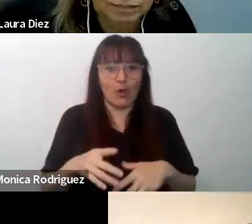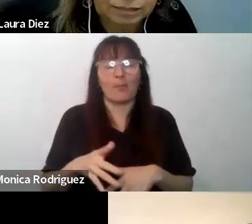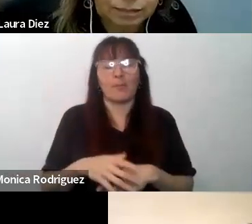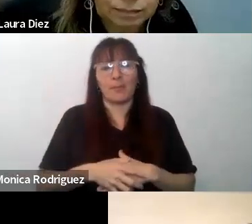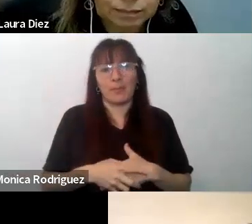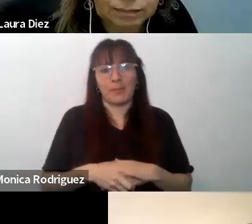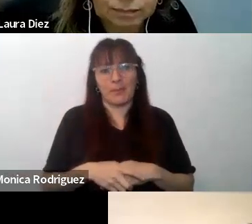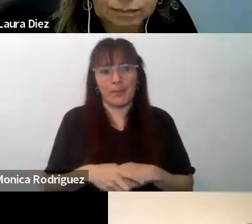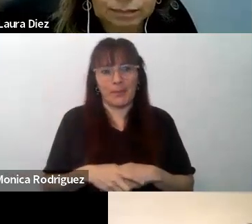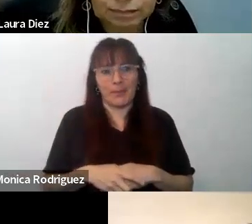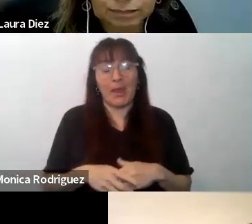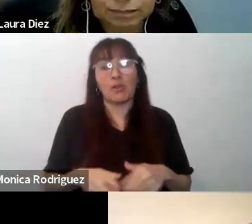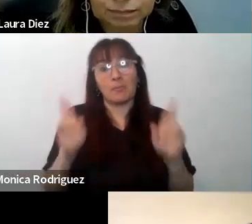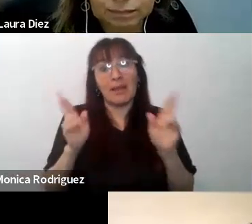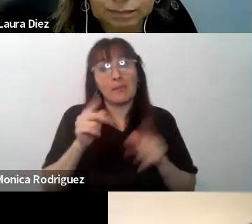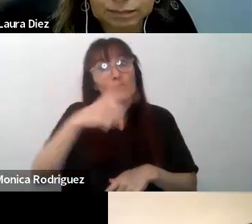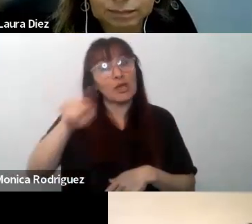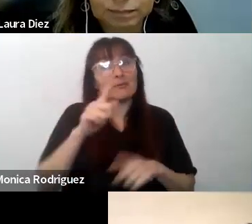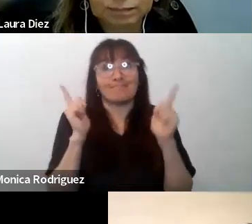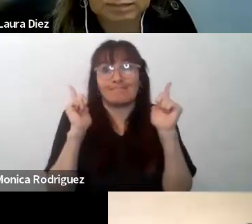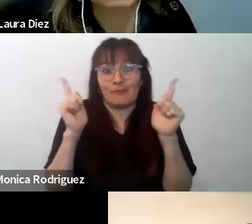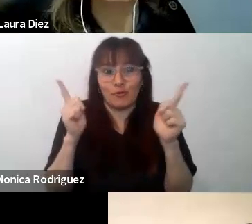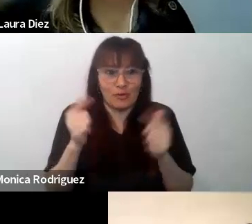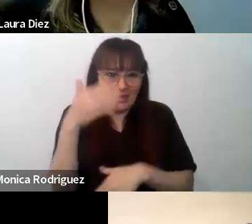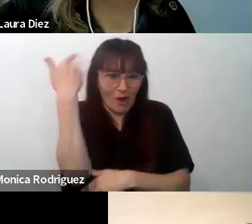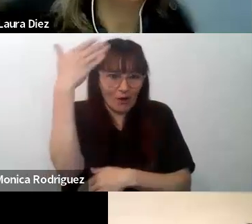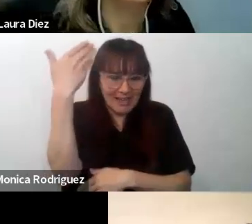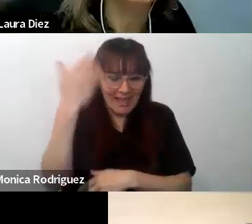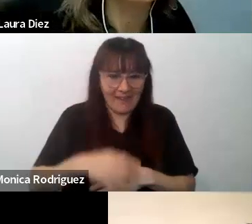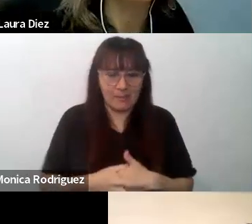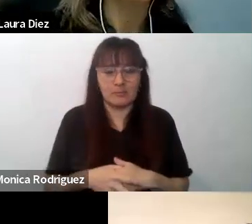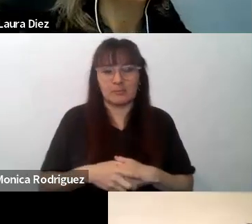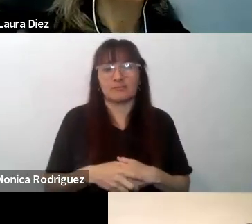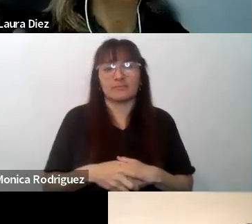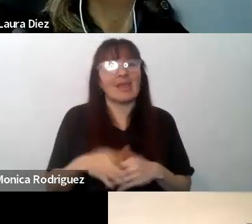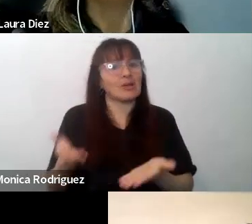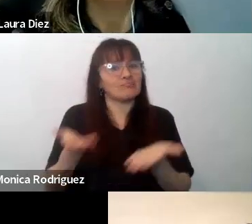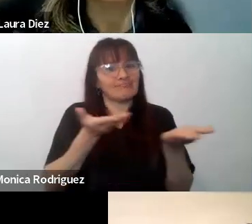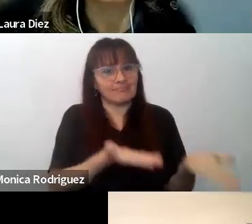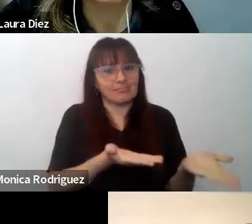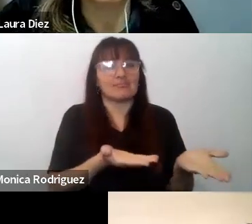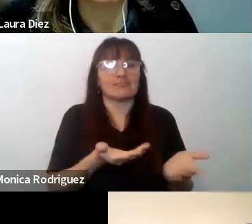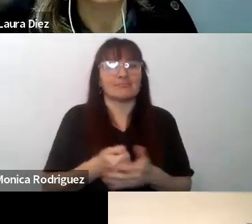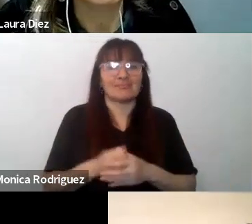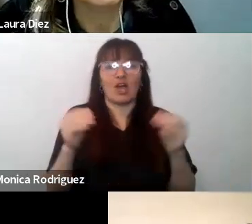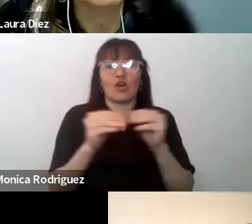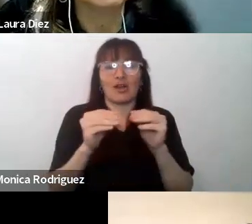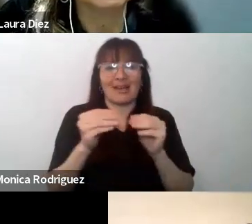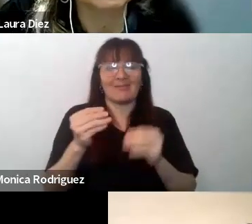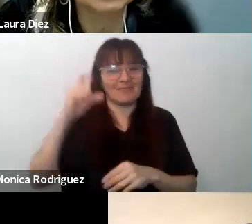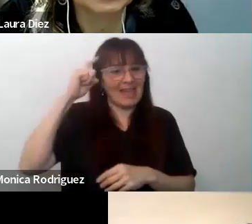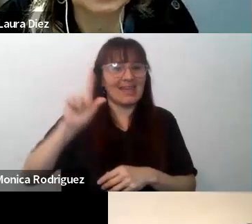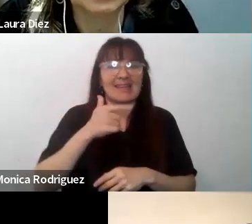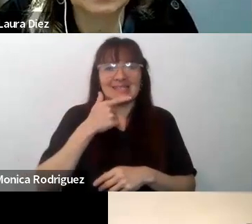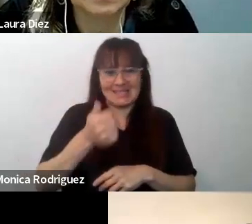Bueno, esperamos que disfruten mucho de estas jornadas y le doy la palabra a la colega Elsa Lang